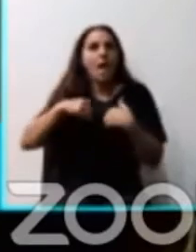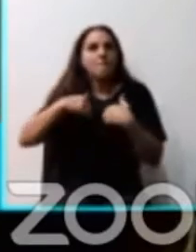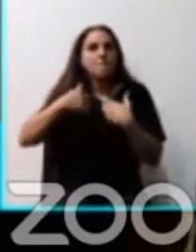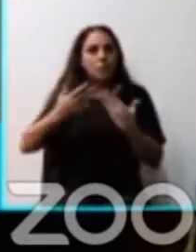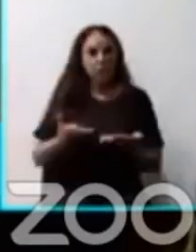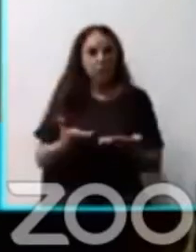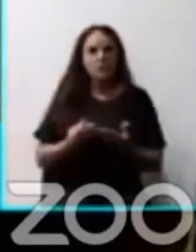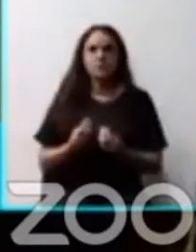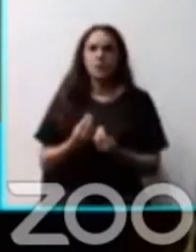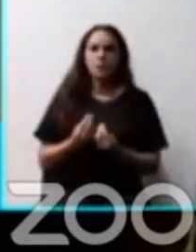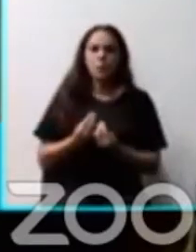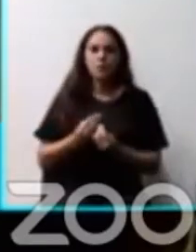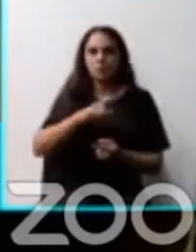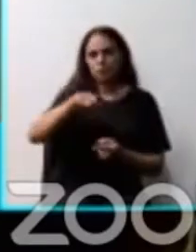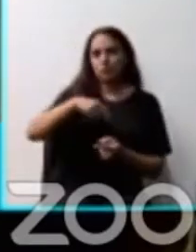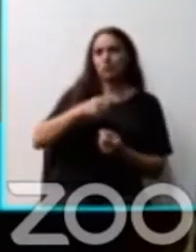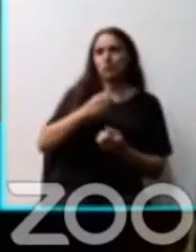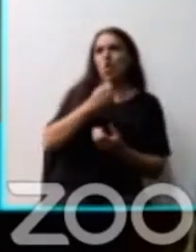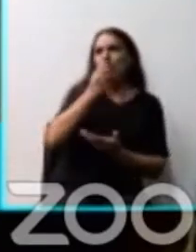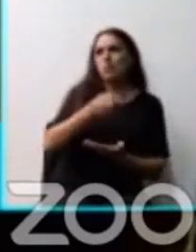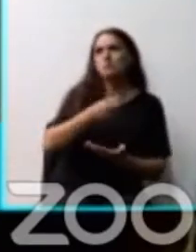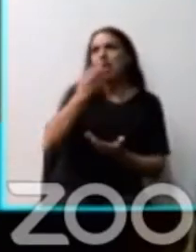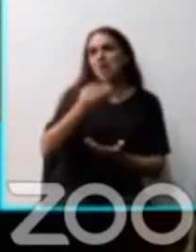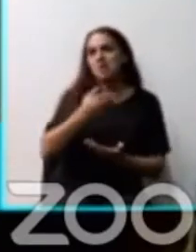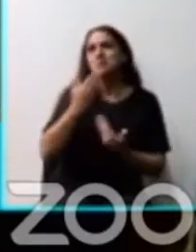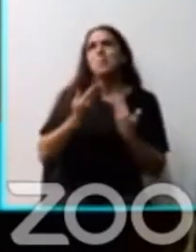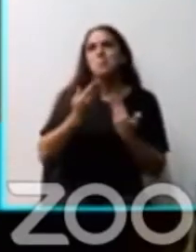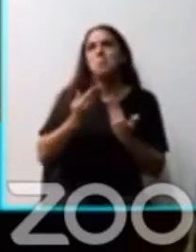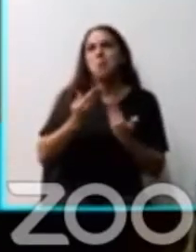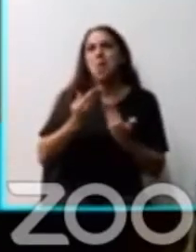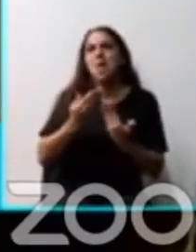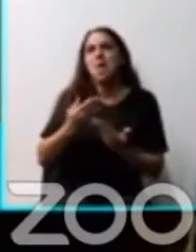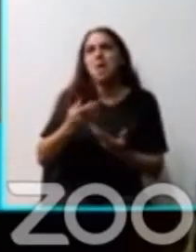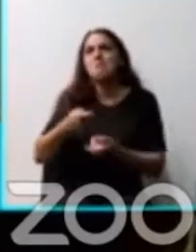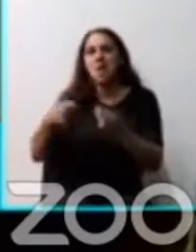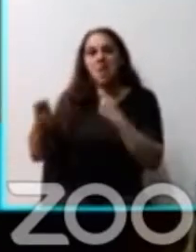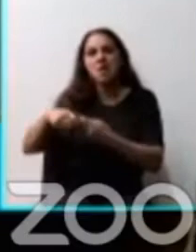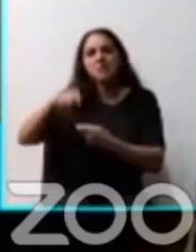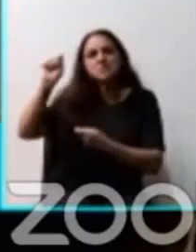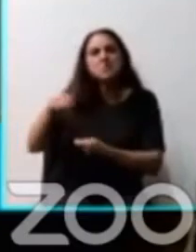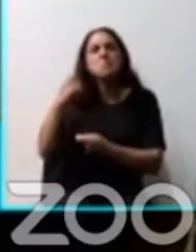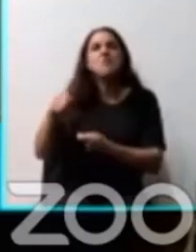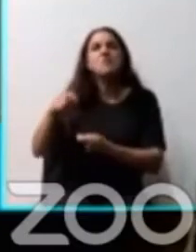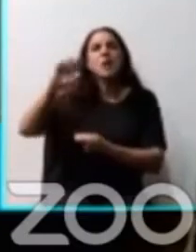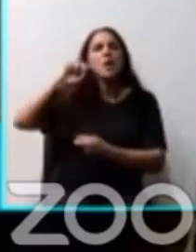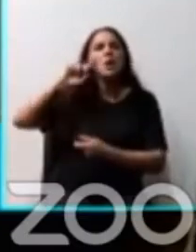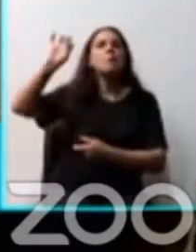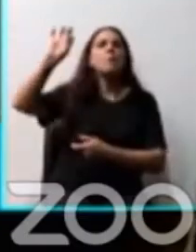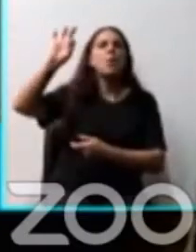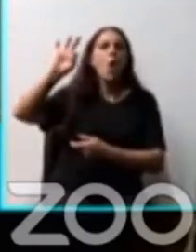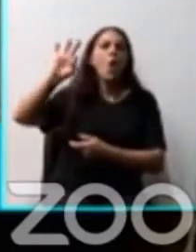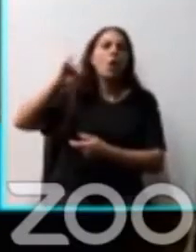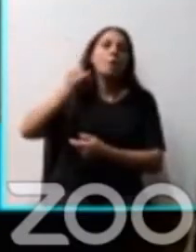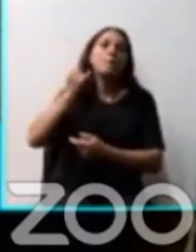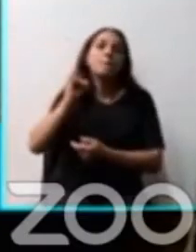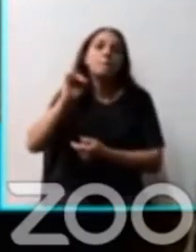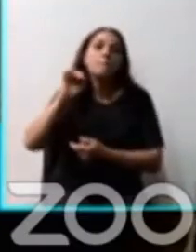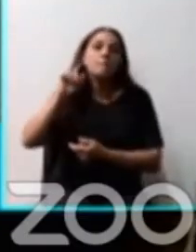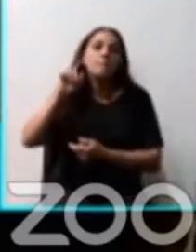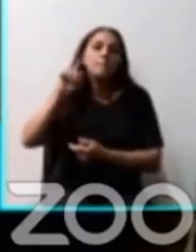aquí todos podemos denunciar por igual los grandes negocios inmobiliarios del PRO. Pero a la hora